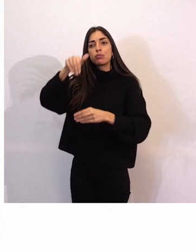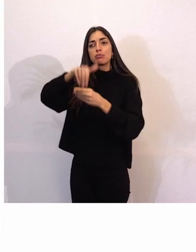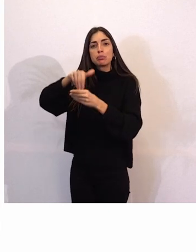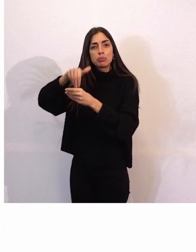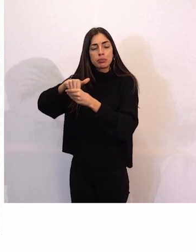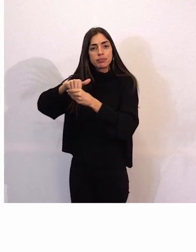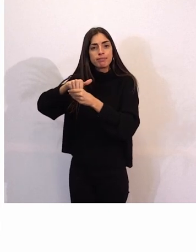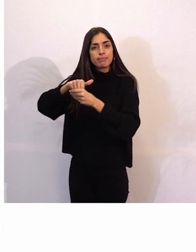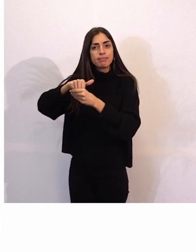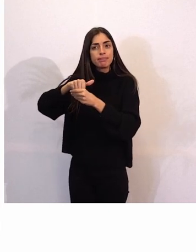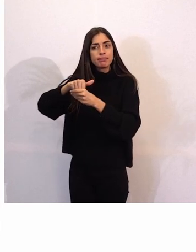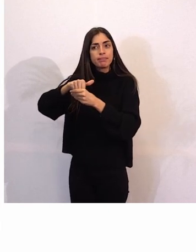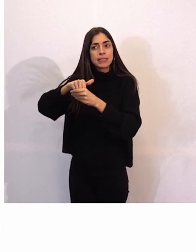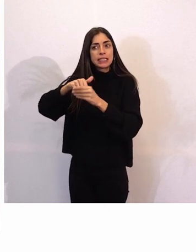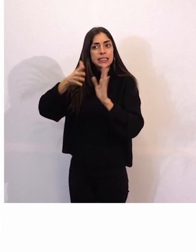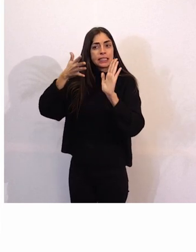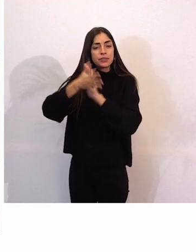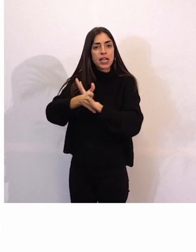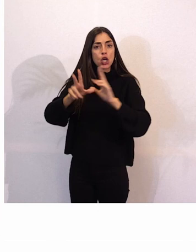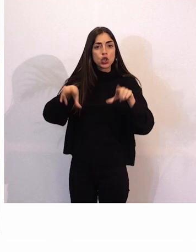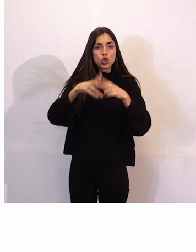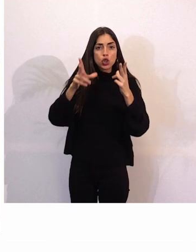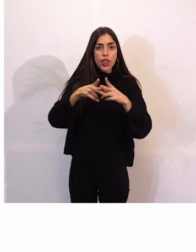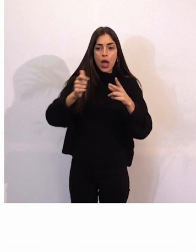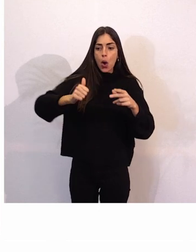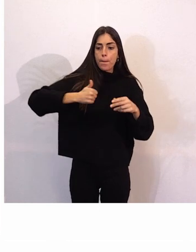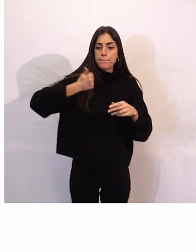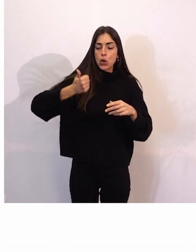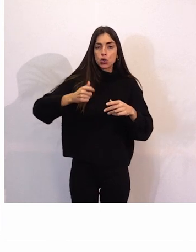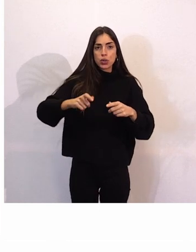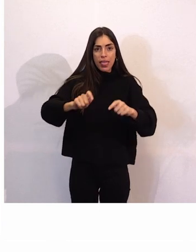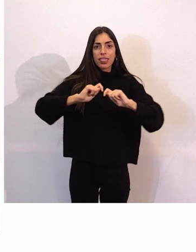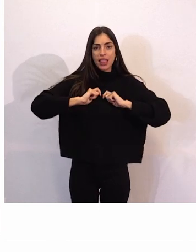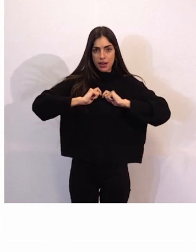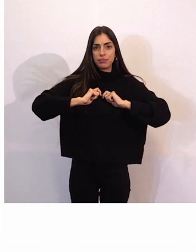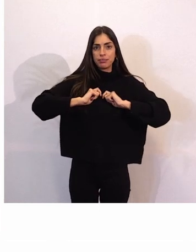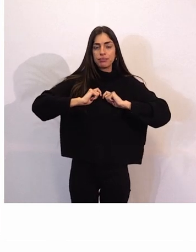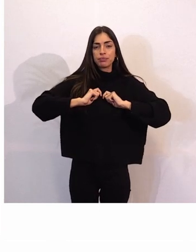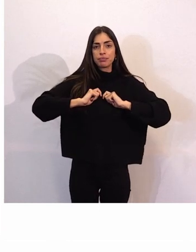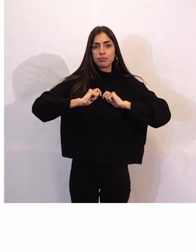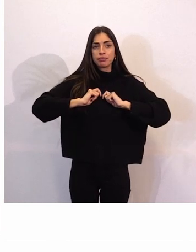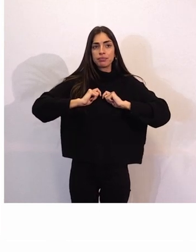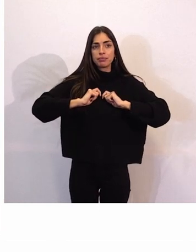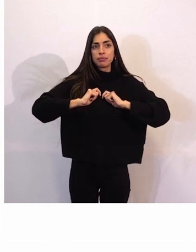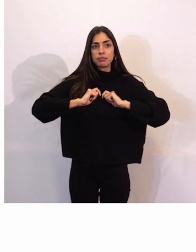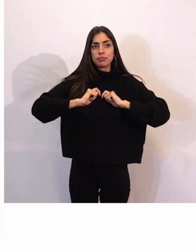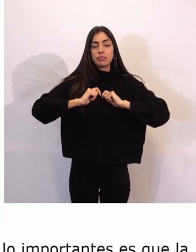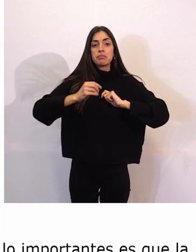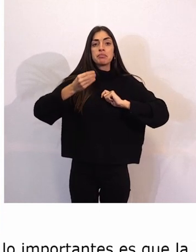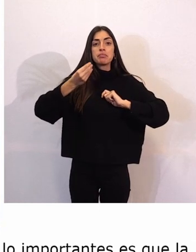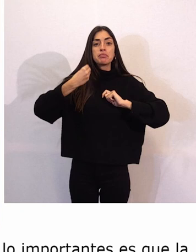sociedad nos dé oportunidades. Y los políticos también, por supuesto.